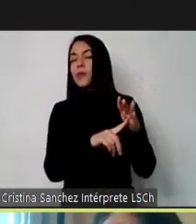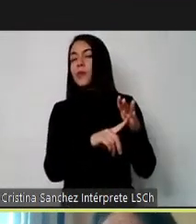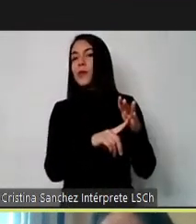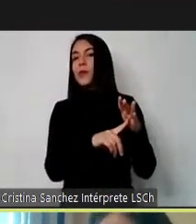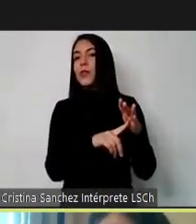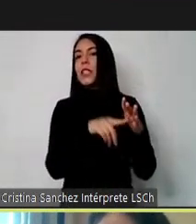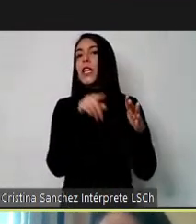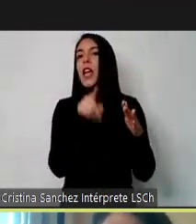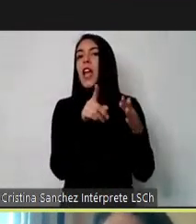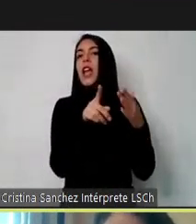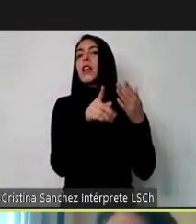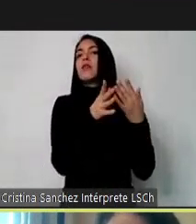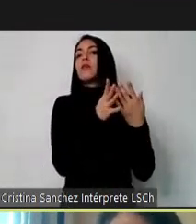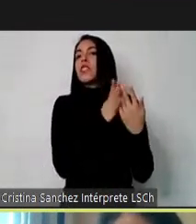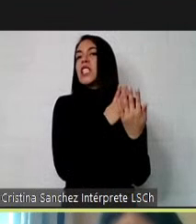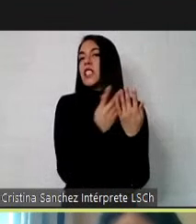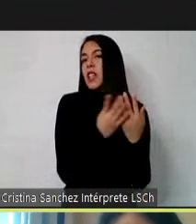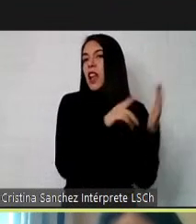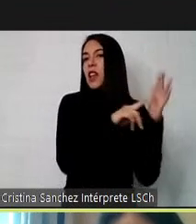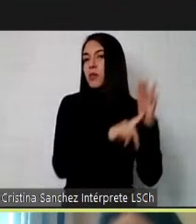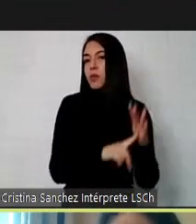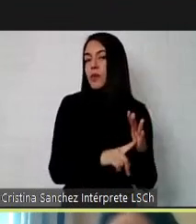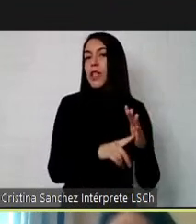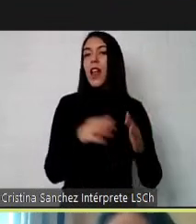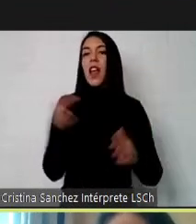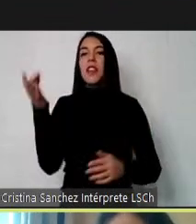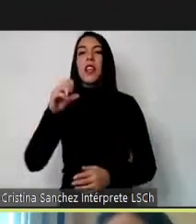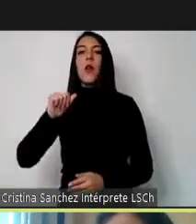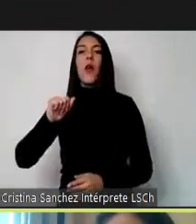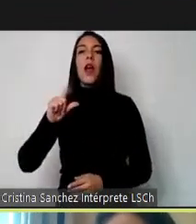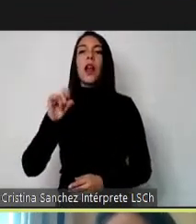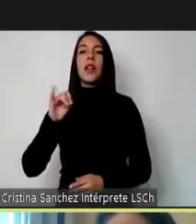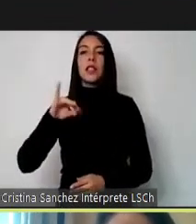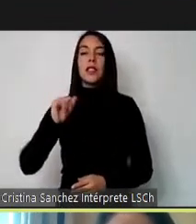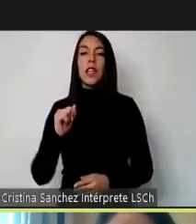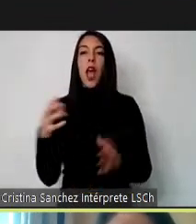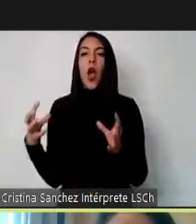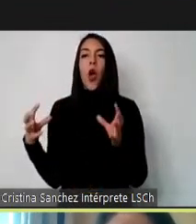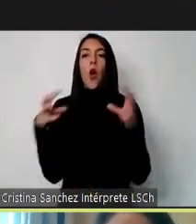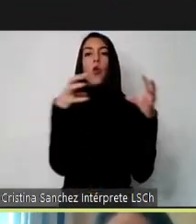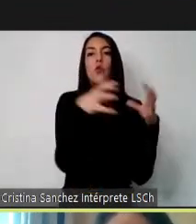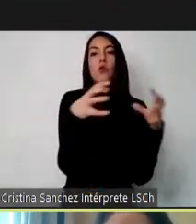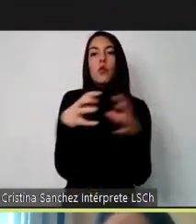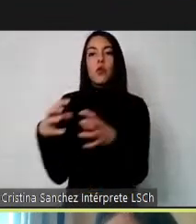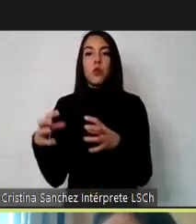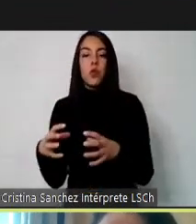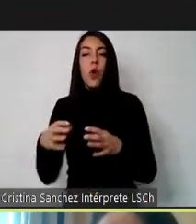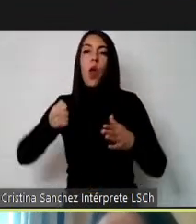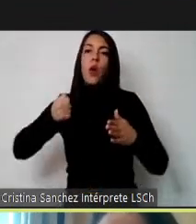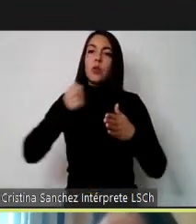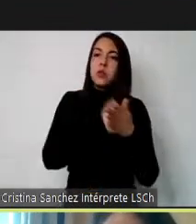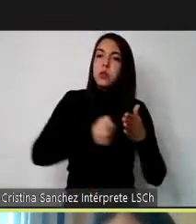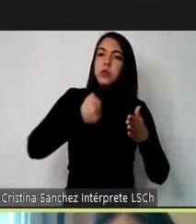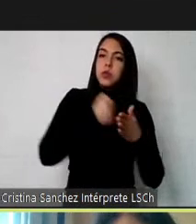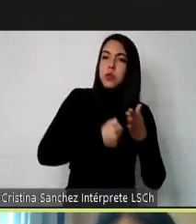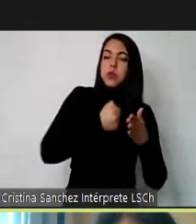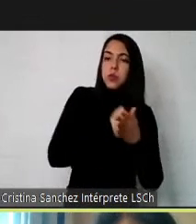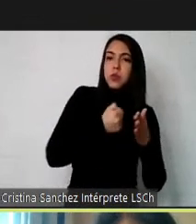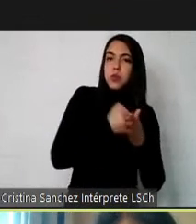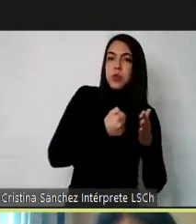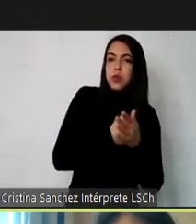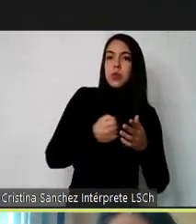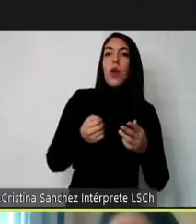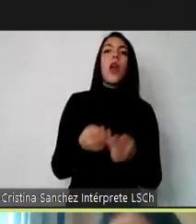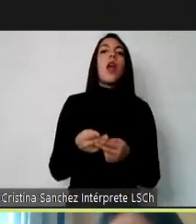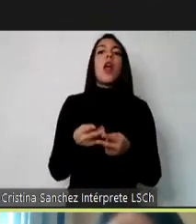que naturaliza. Y tal como le señalaba anteriormente Alicia, los grupos y los colectivos han ido luchando por garantizar sus